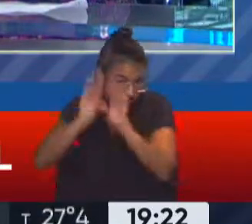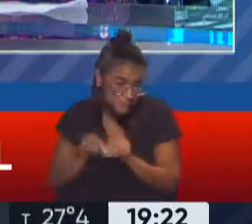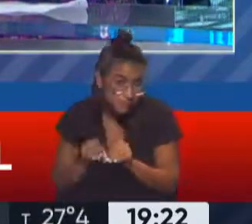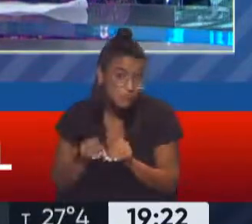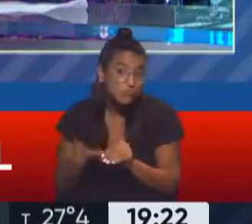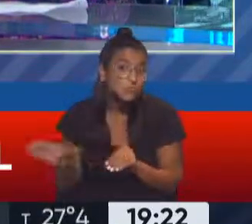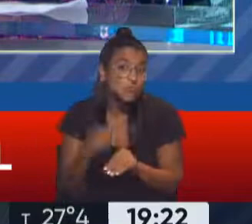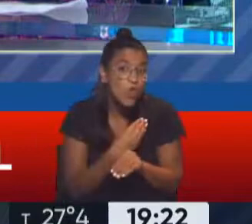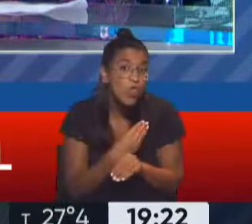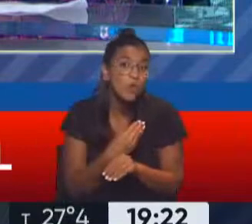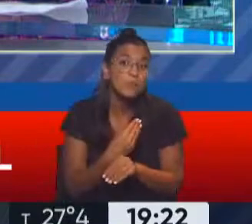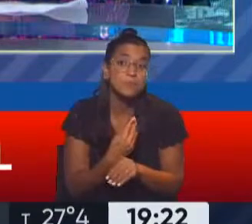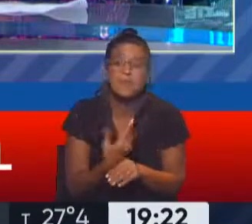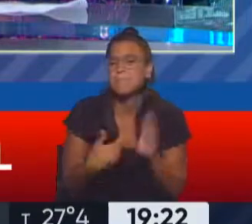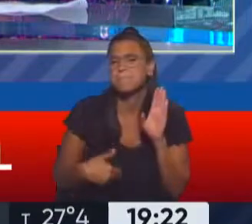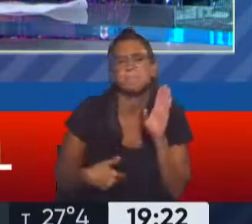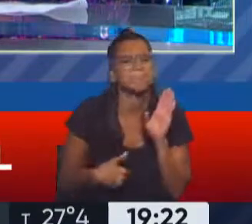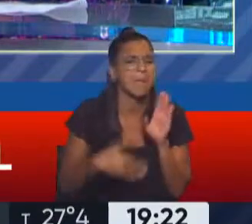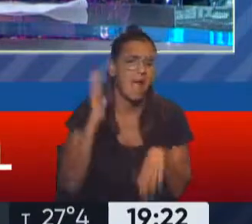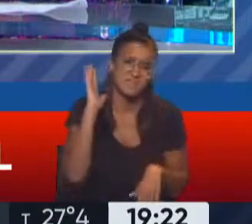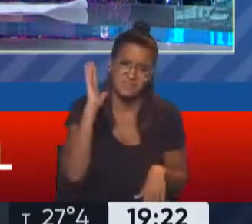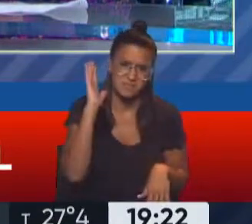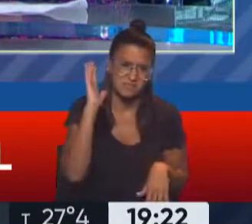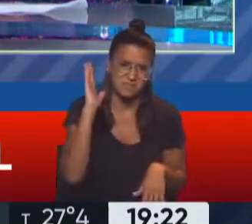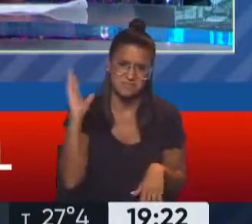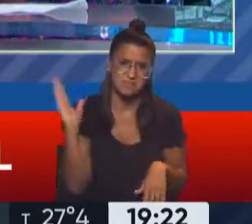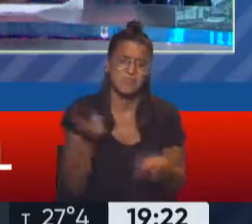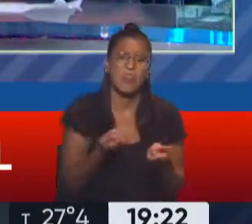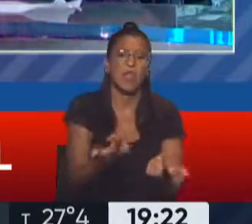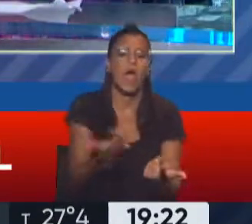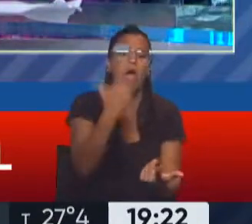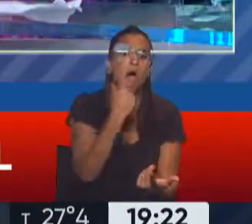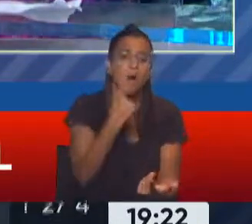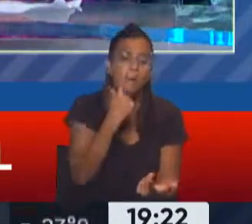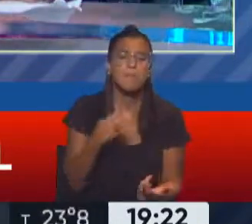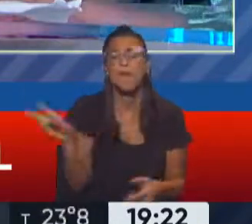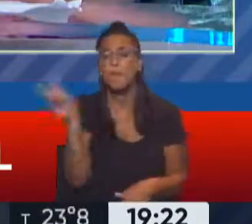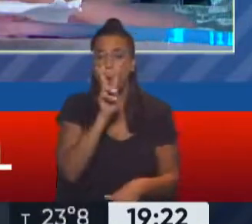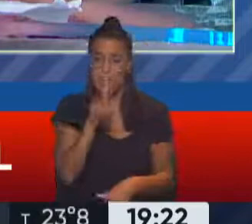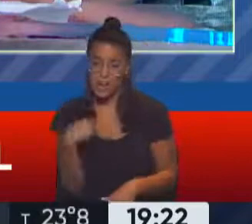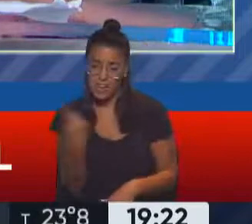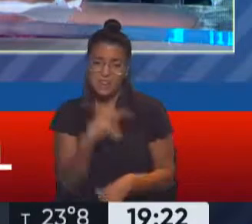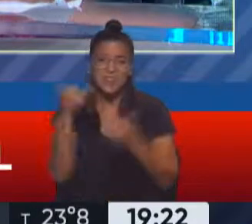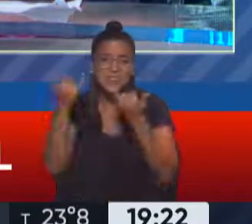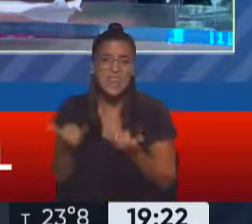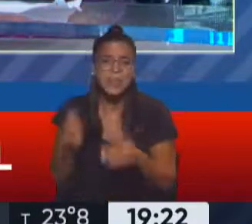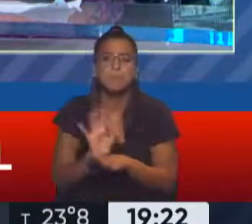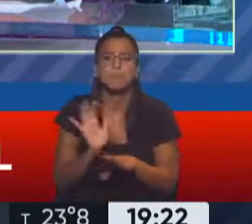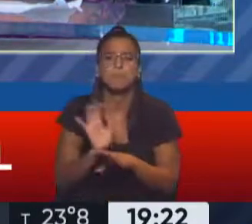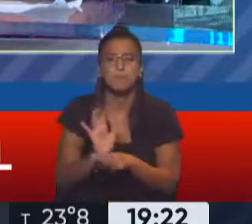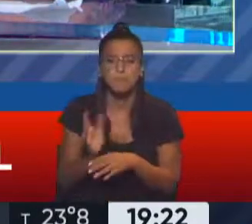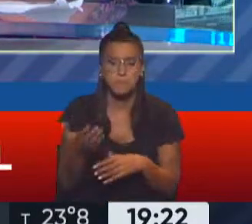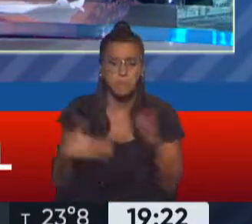predominantemente emitidas para varones. Las mujeres somos más